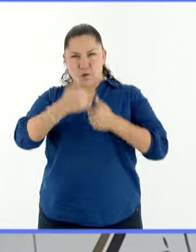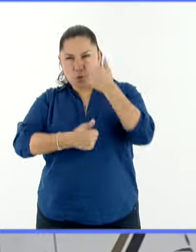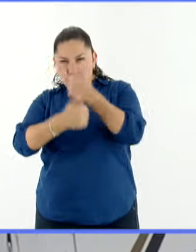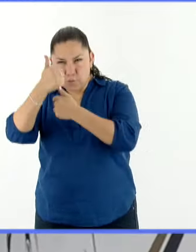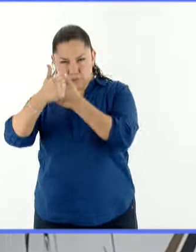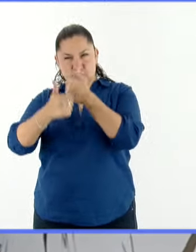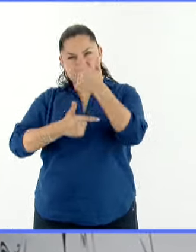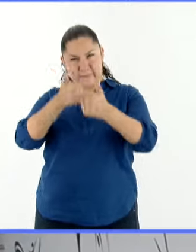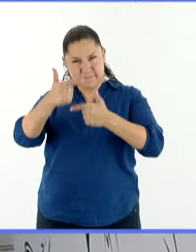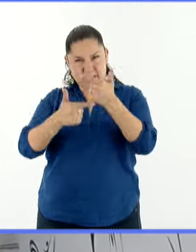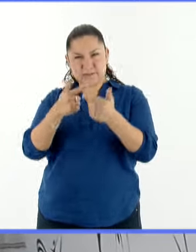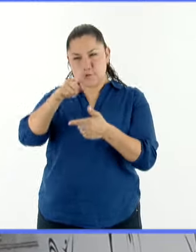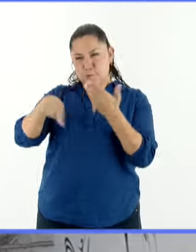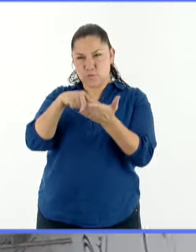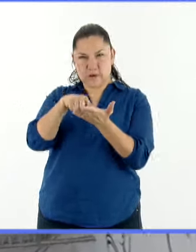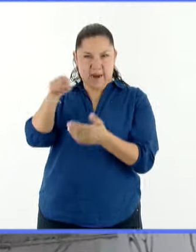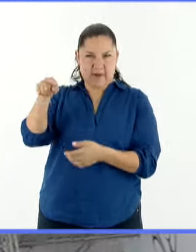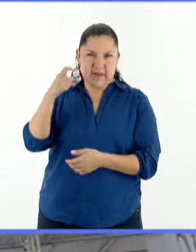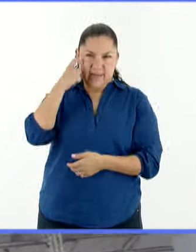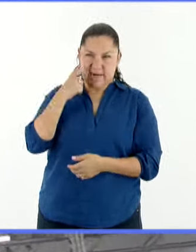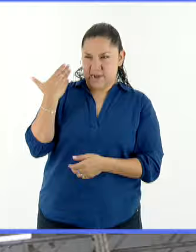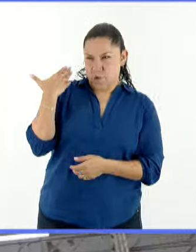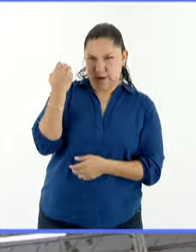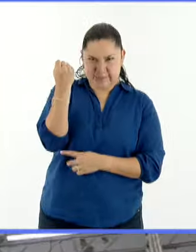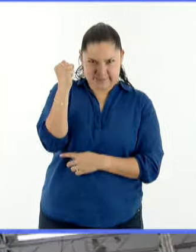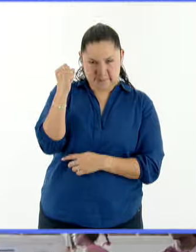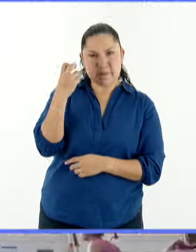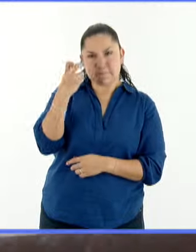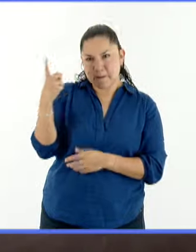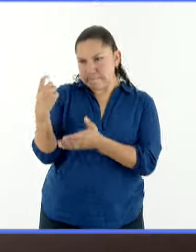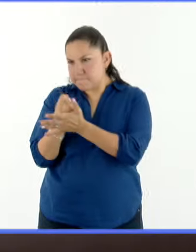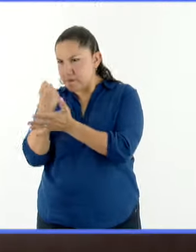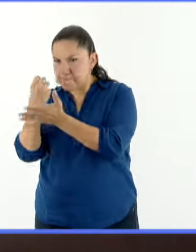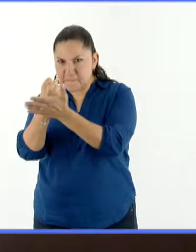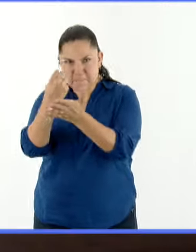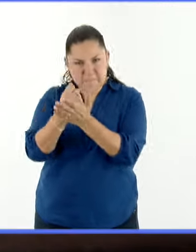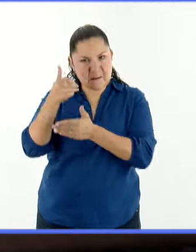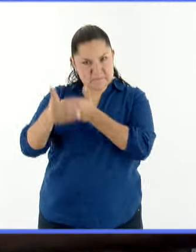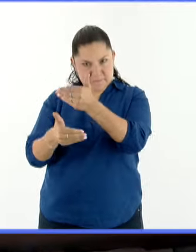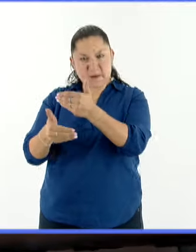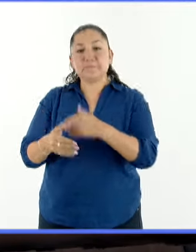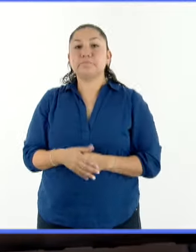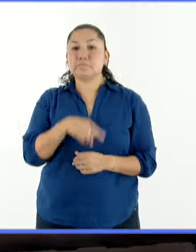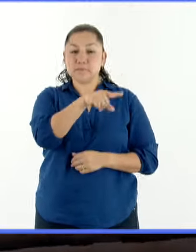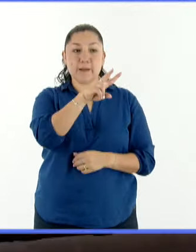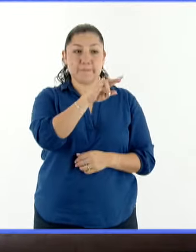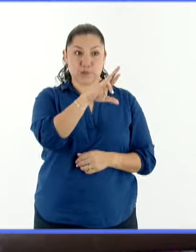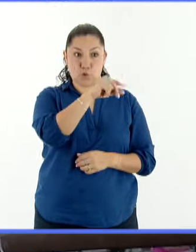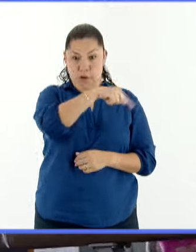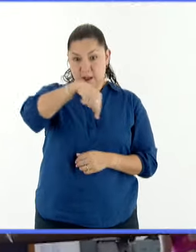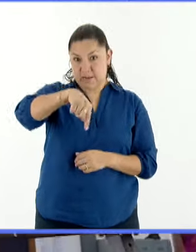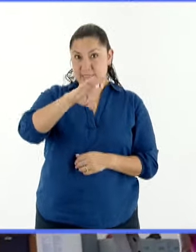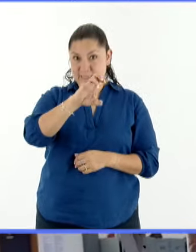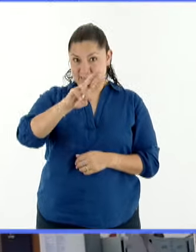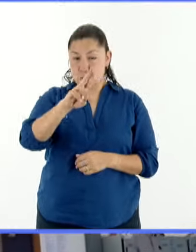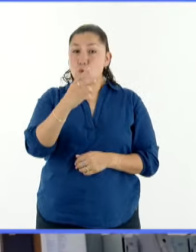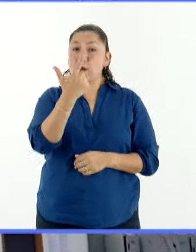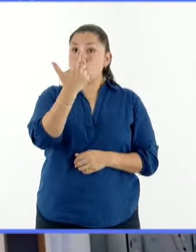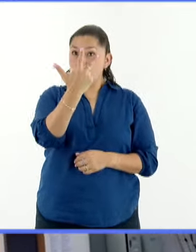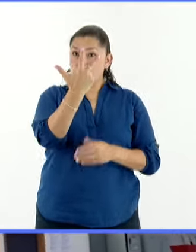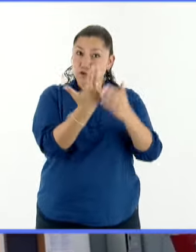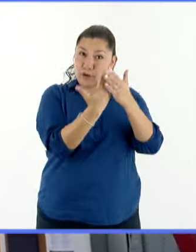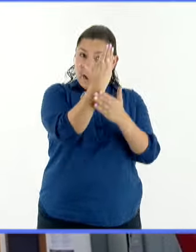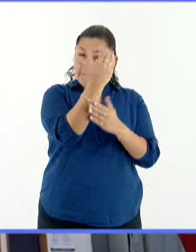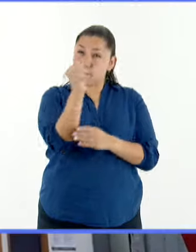Femenil, celebrado en Guerrero en septiembre. Victoria está en Ciudad Universitaria de las 8 de la mañana a las 7 de la